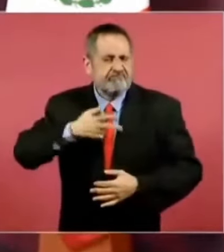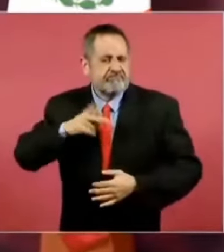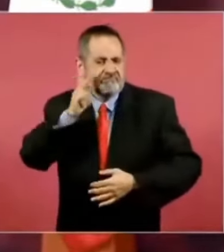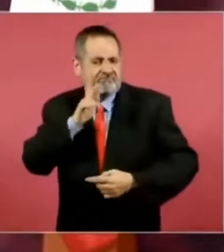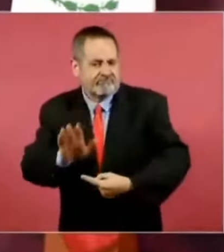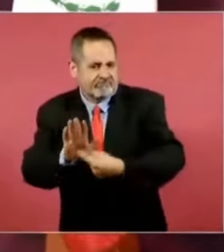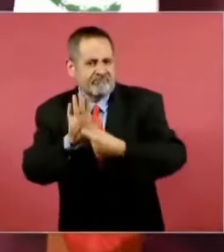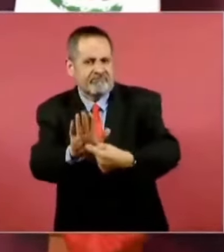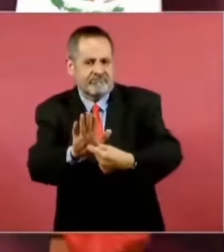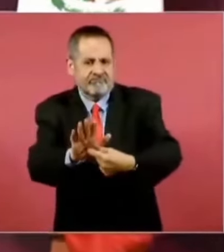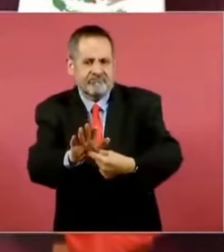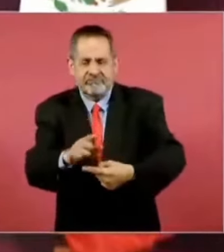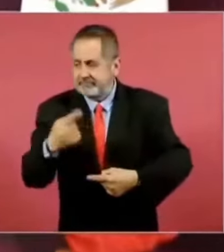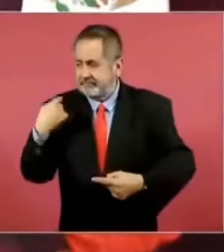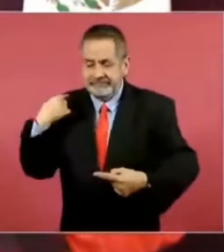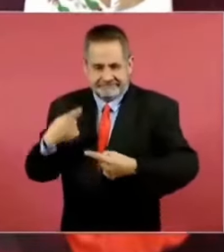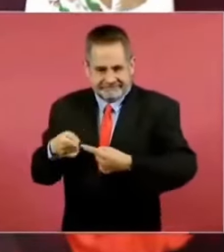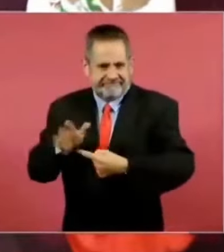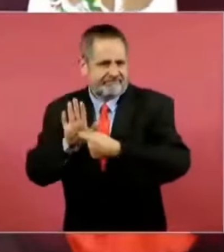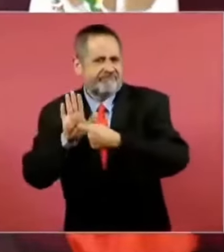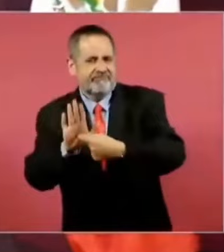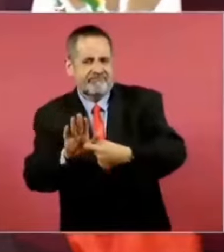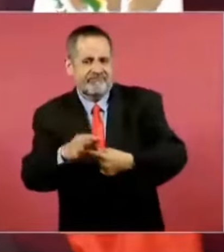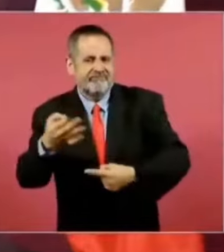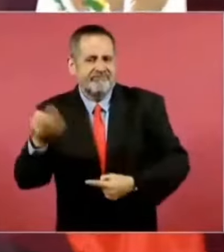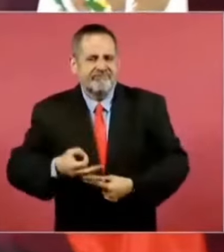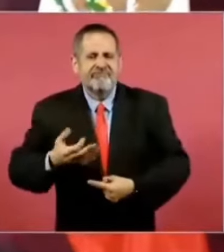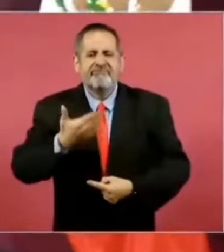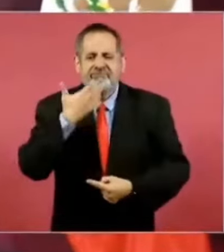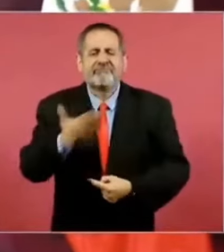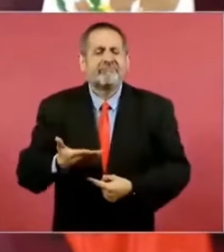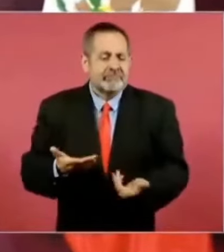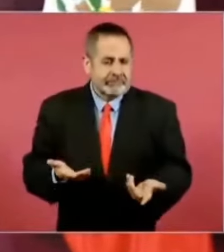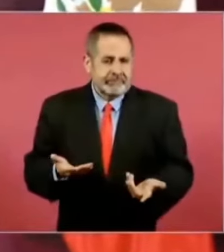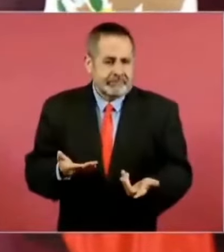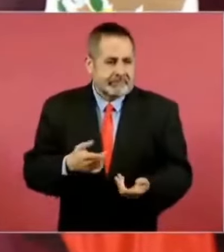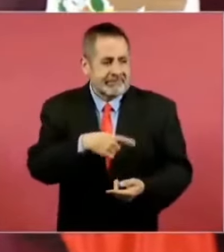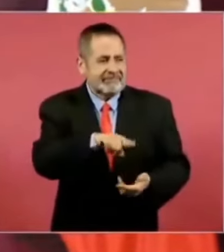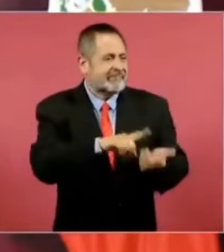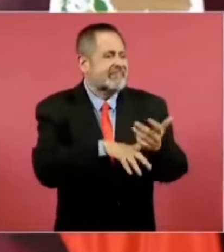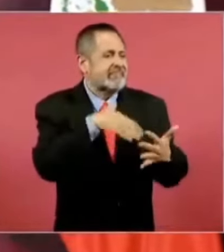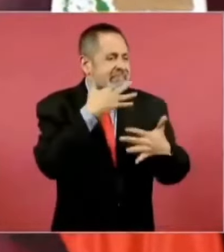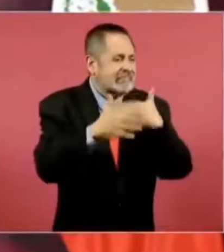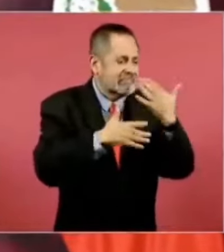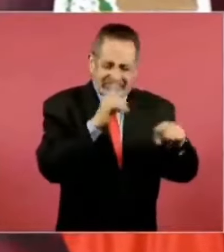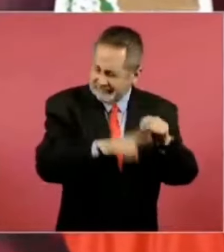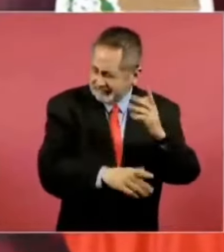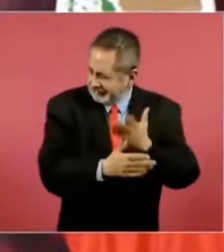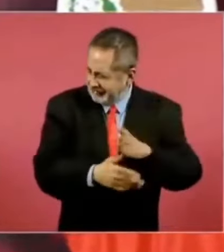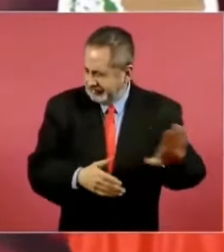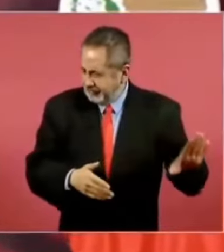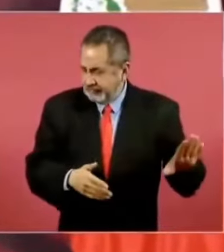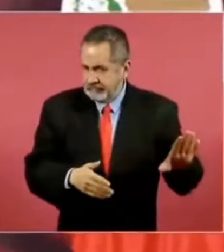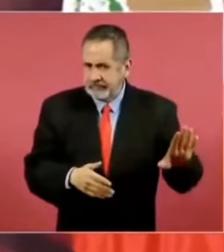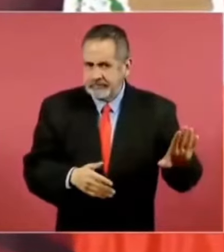he podido probar que la corrupción no sólo hay que combatirla